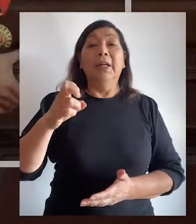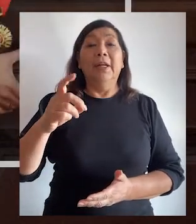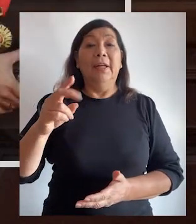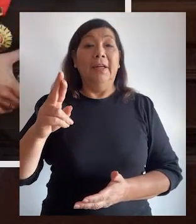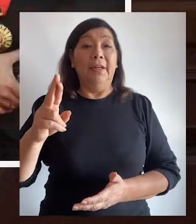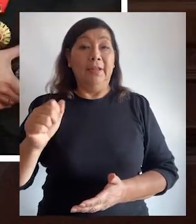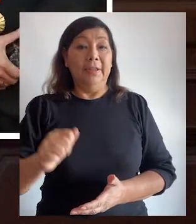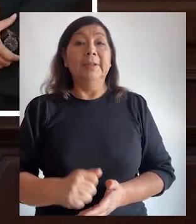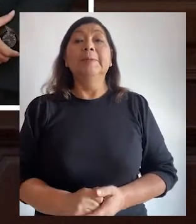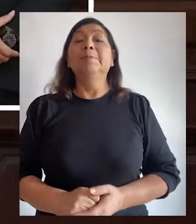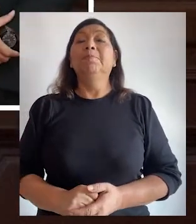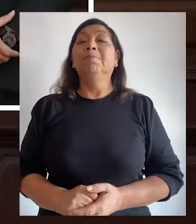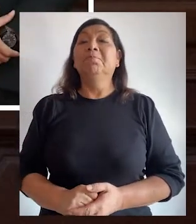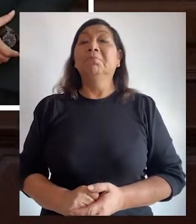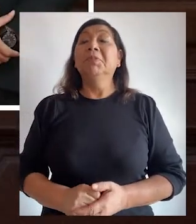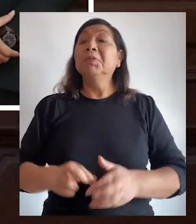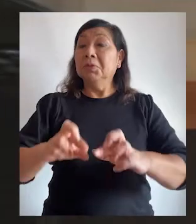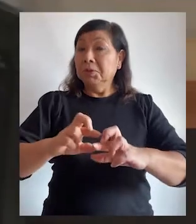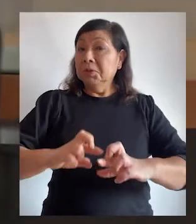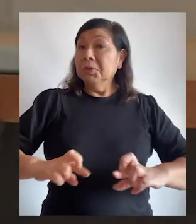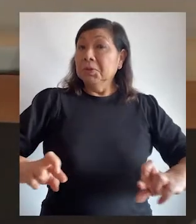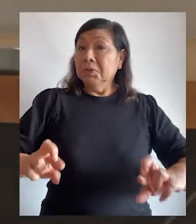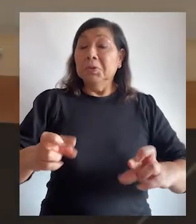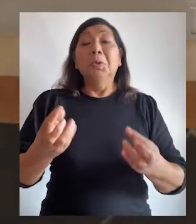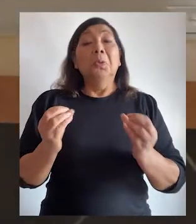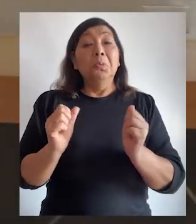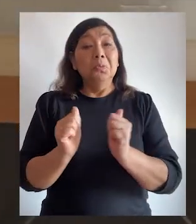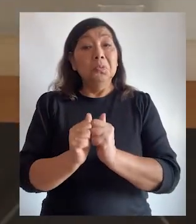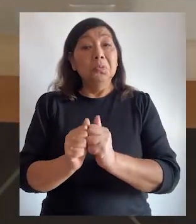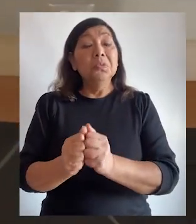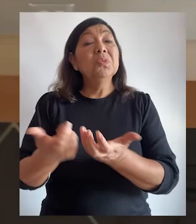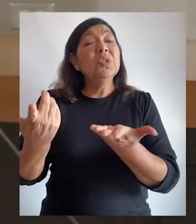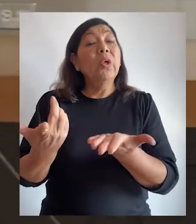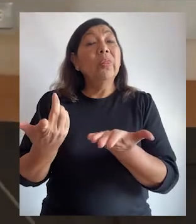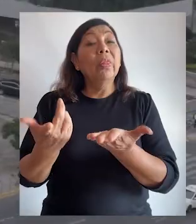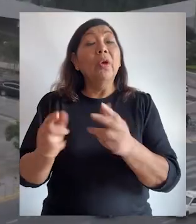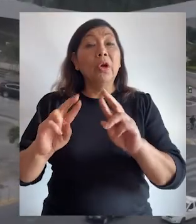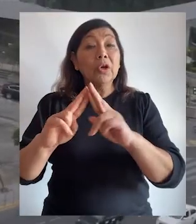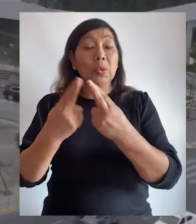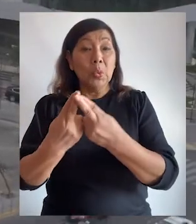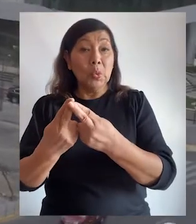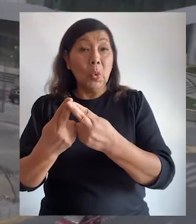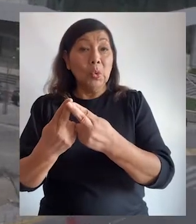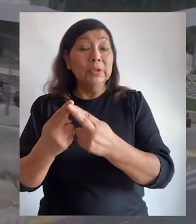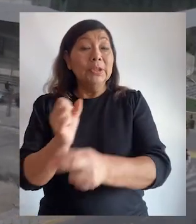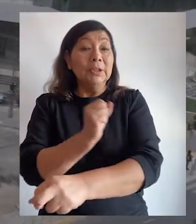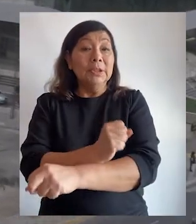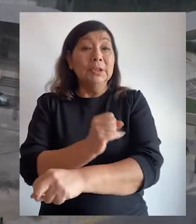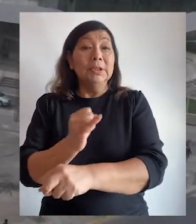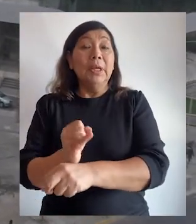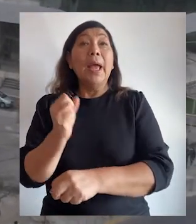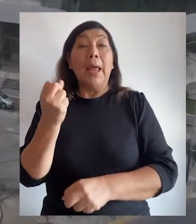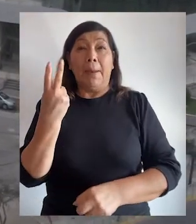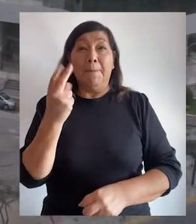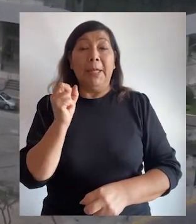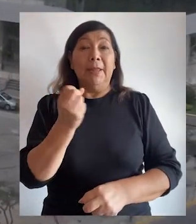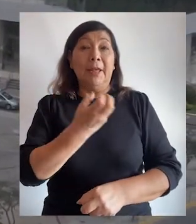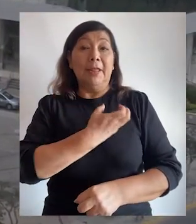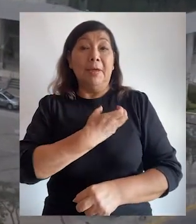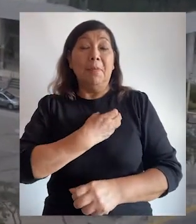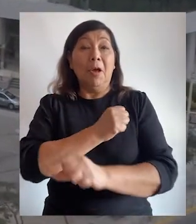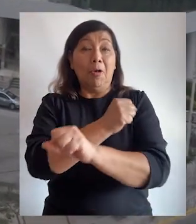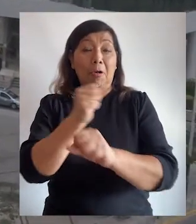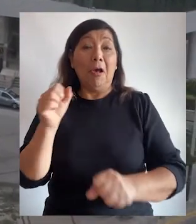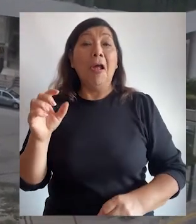y Helder Domínguez Jaro. El pleno se realizó en la sede de San Isidro el viernes 20 de